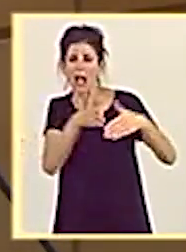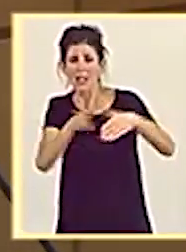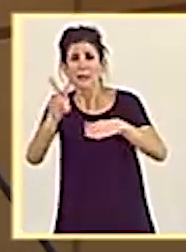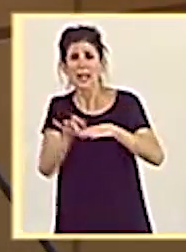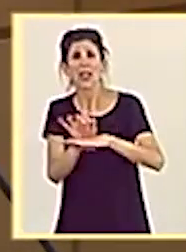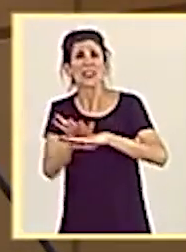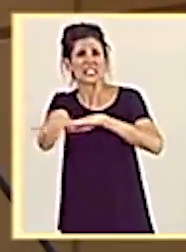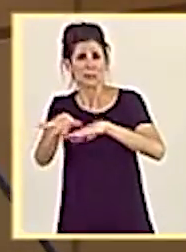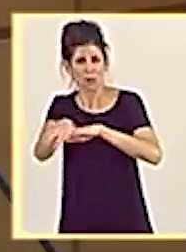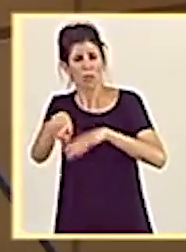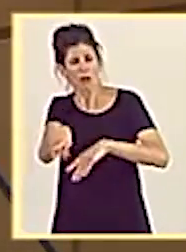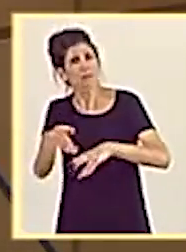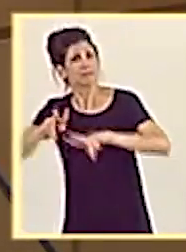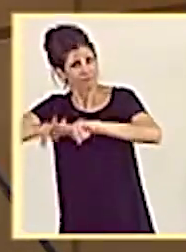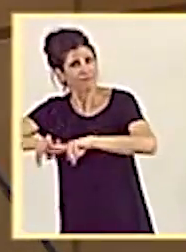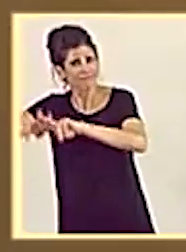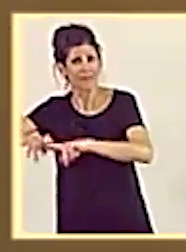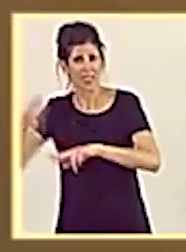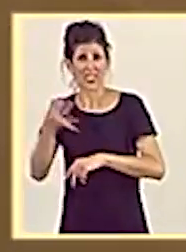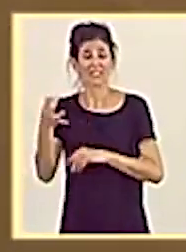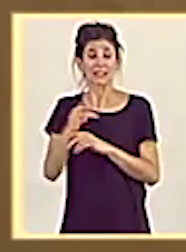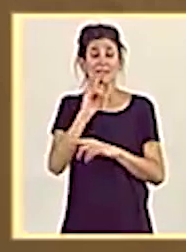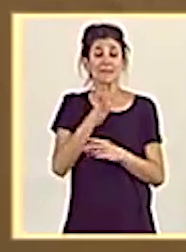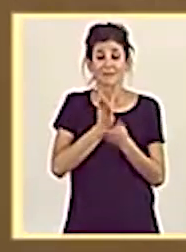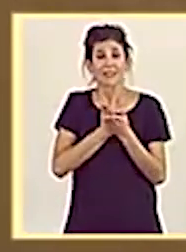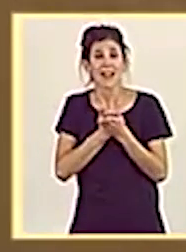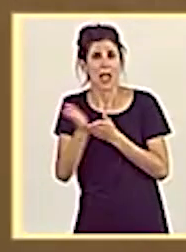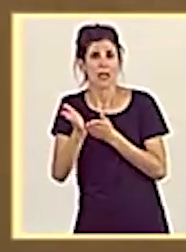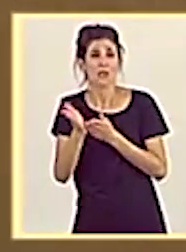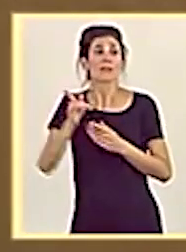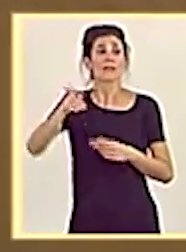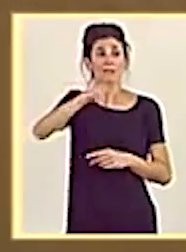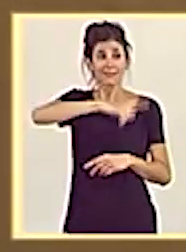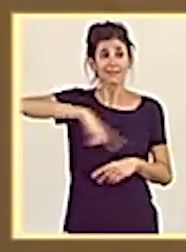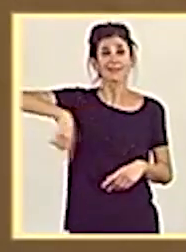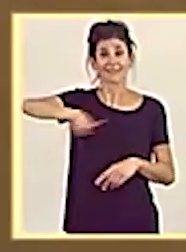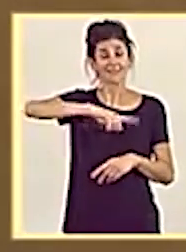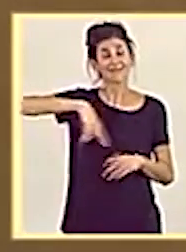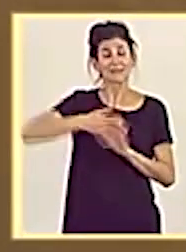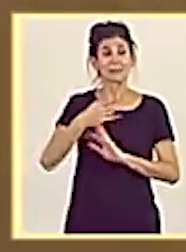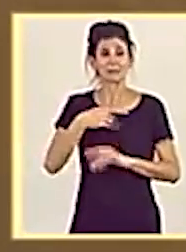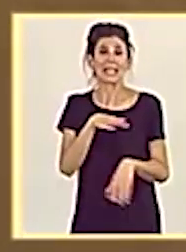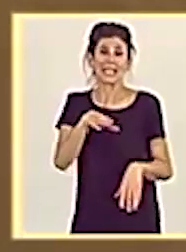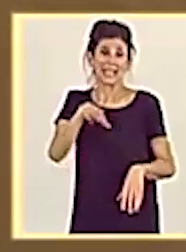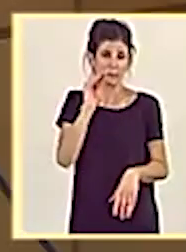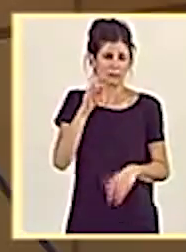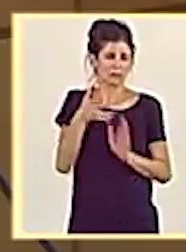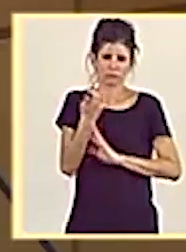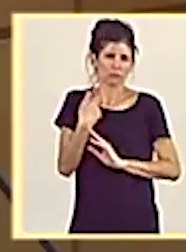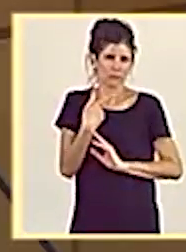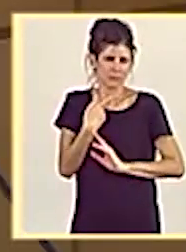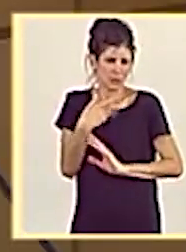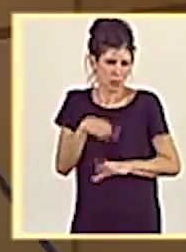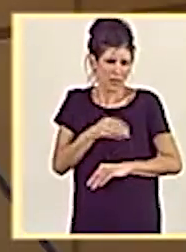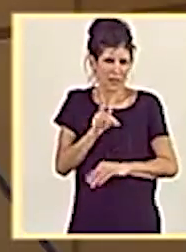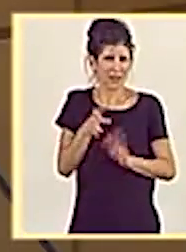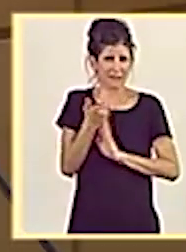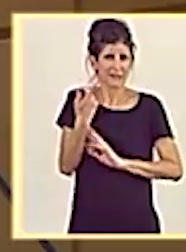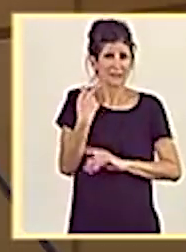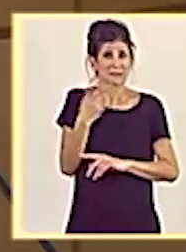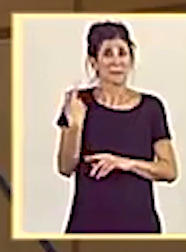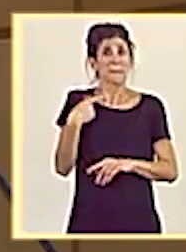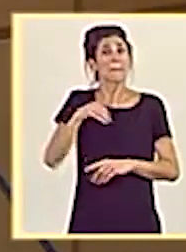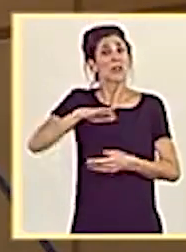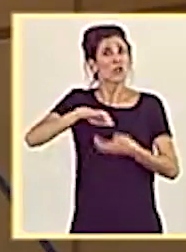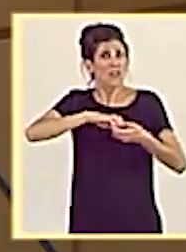desembocadura. Por un lado, nosotros entendemos inaceptable que la Confederación Hidrográfica